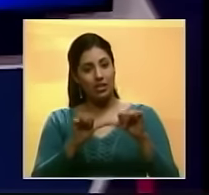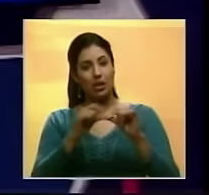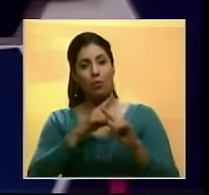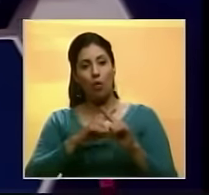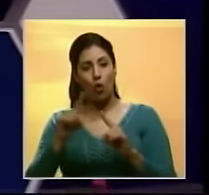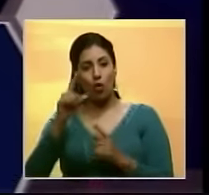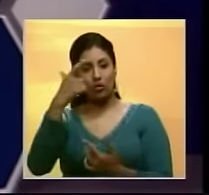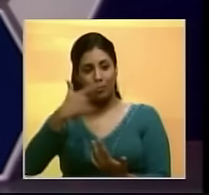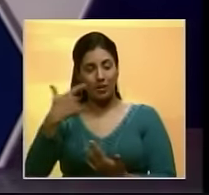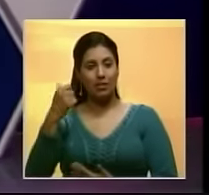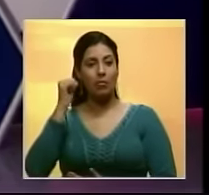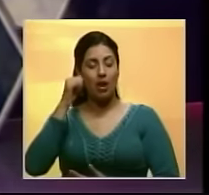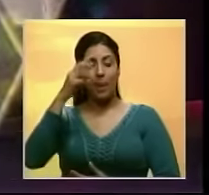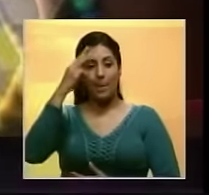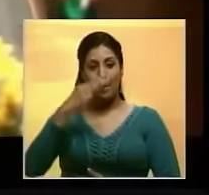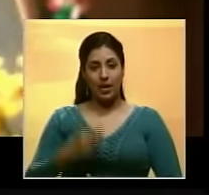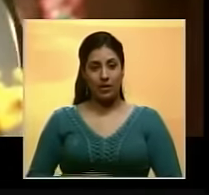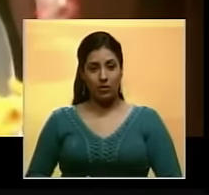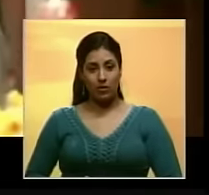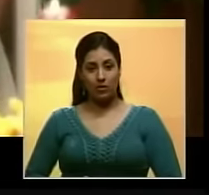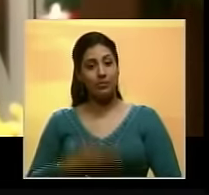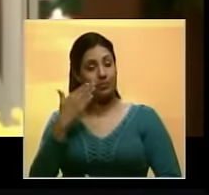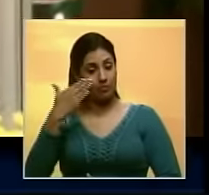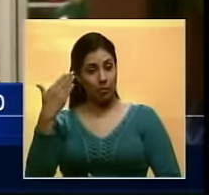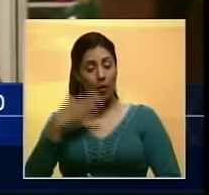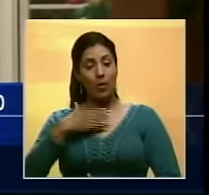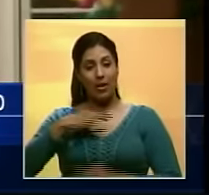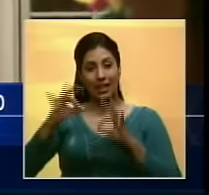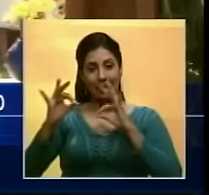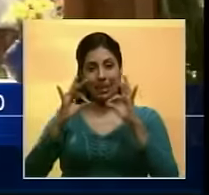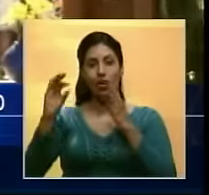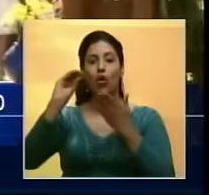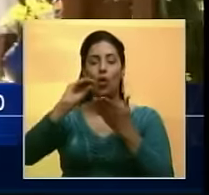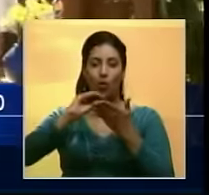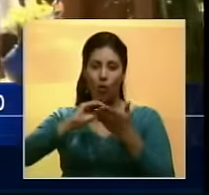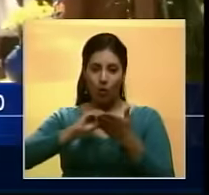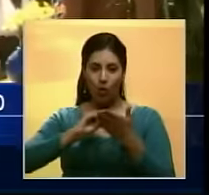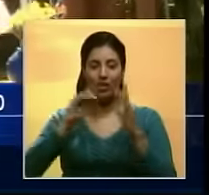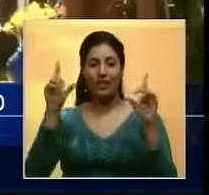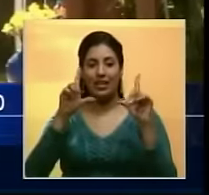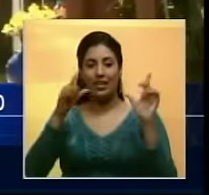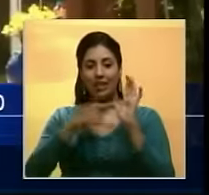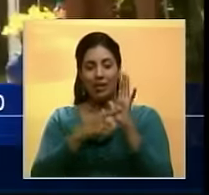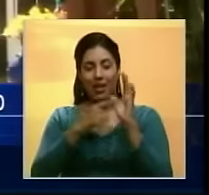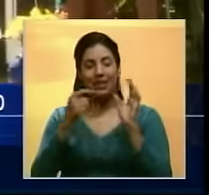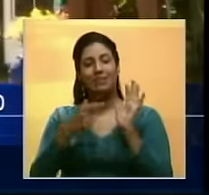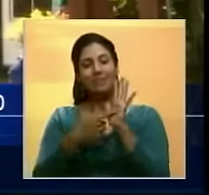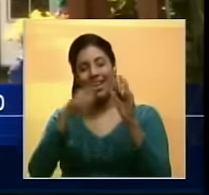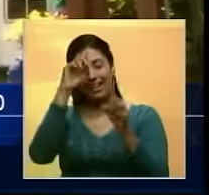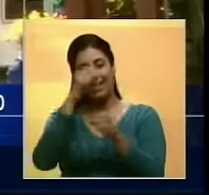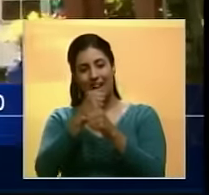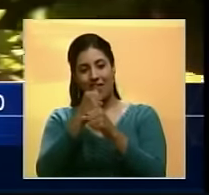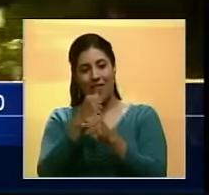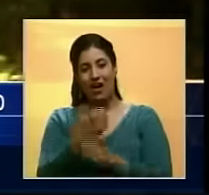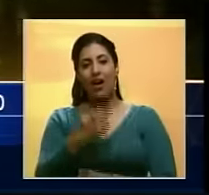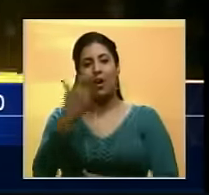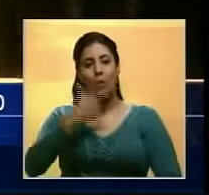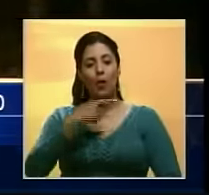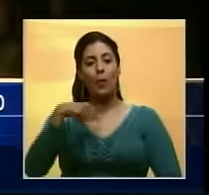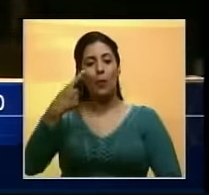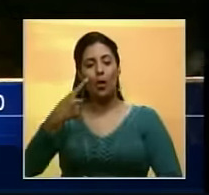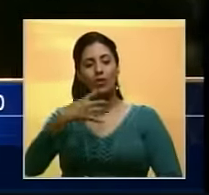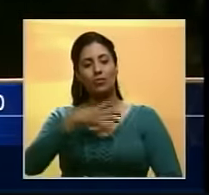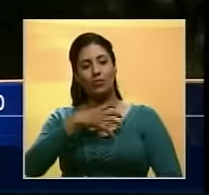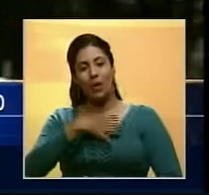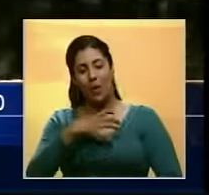regreso de Kate del Castillo a México La actriz mexicana retorna nuevamente a la pantalla para protagonizar la próxima serie